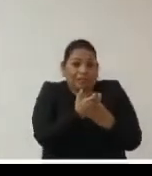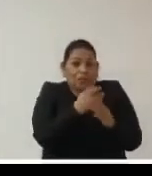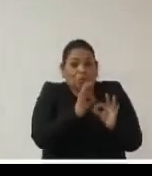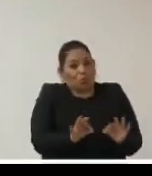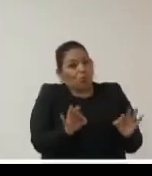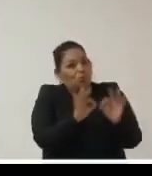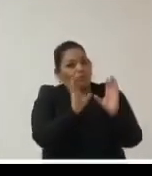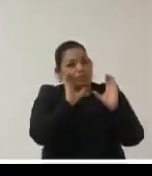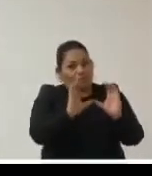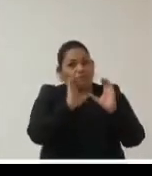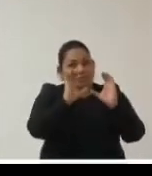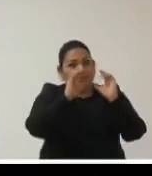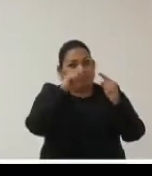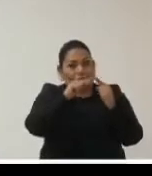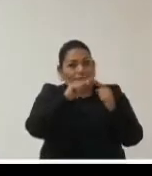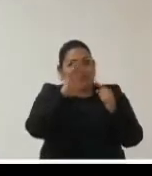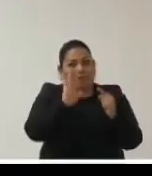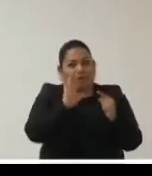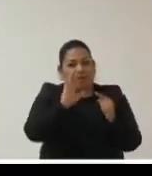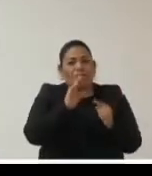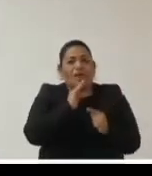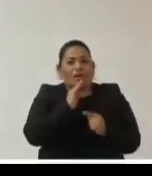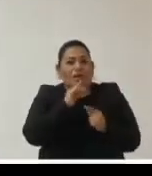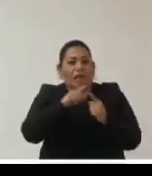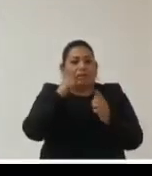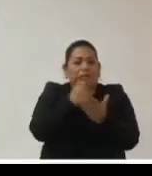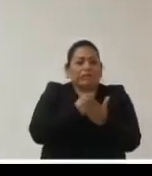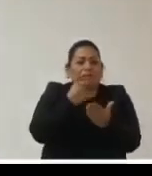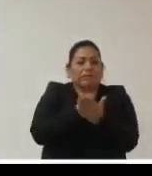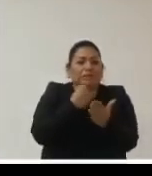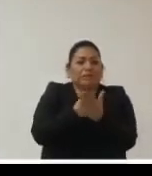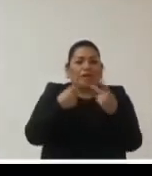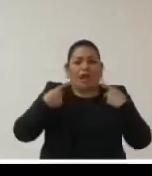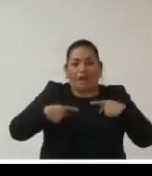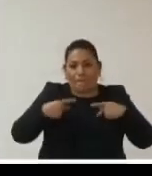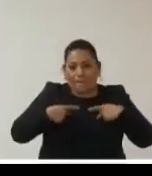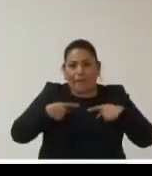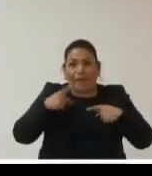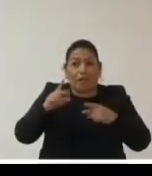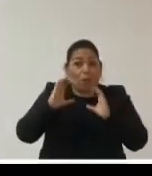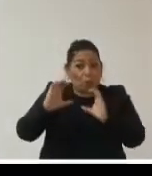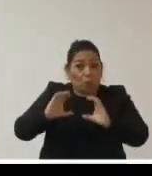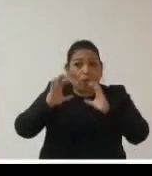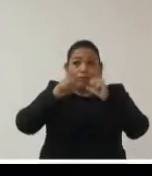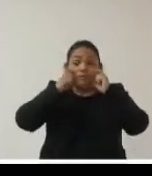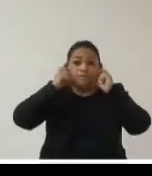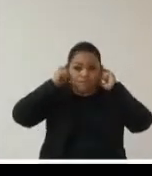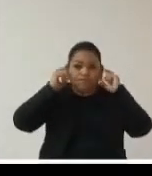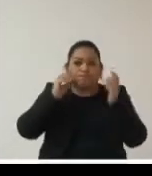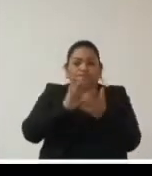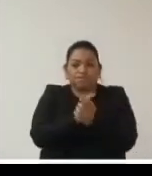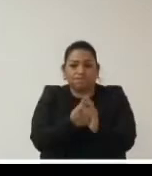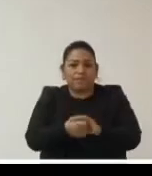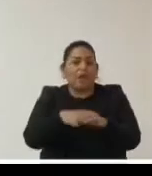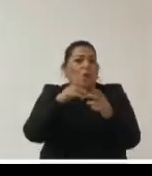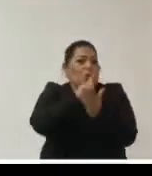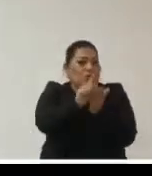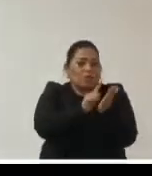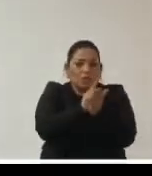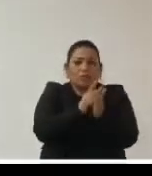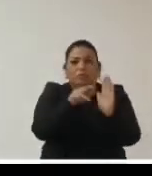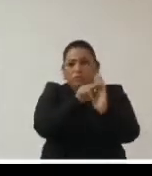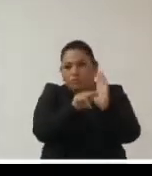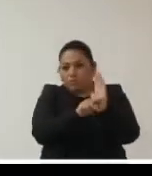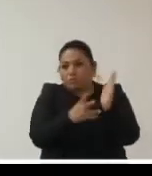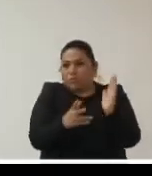como una buena madre hasta acabar aburriendo al personal que es que estas garantías esta legitimidad y estos principios deben